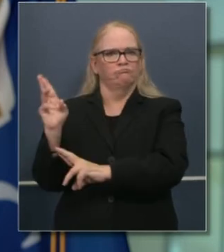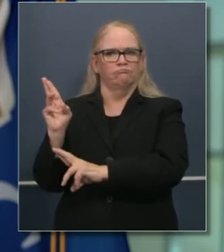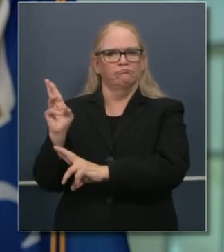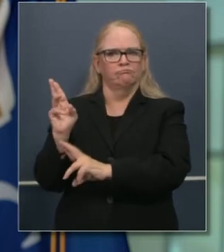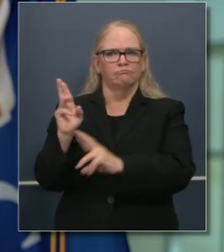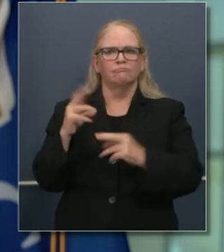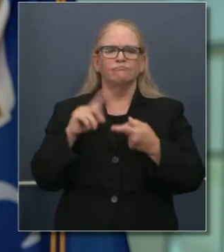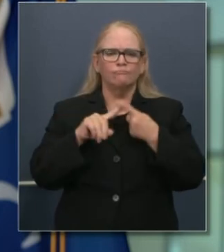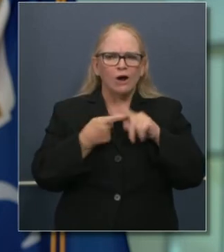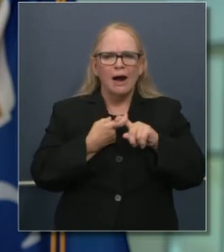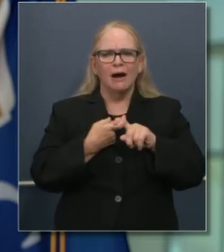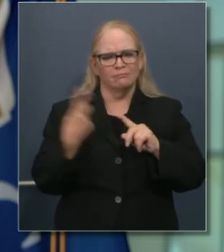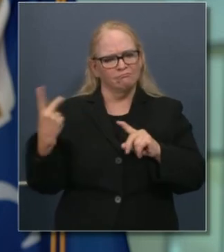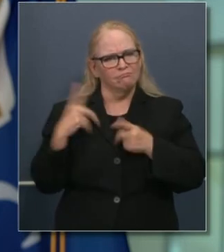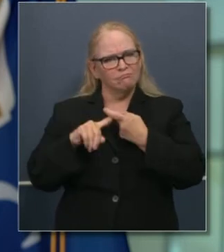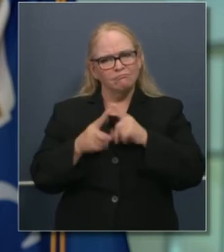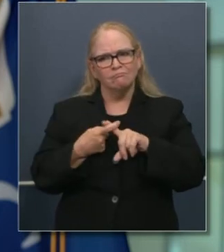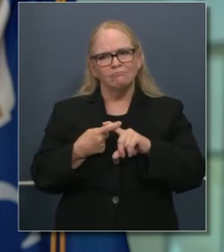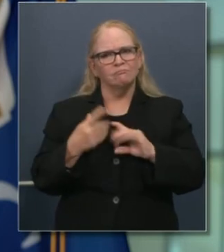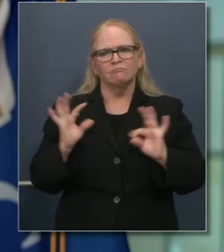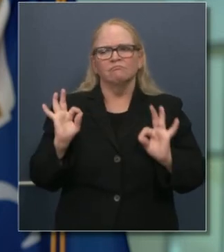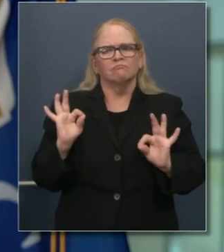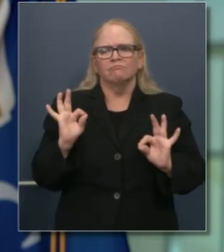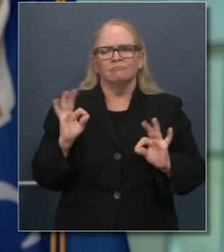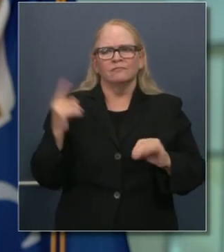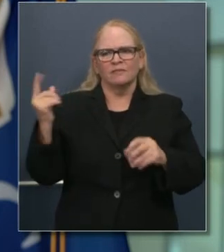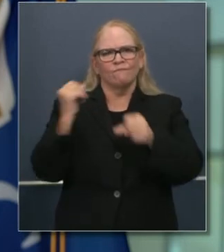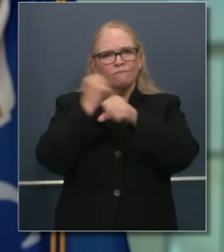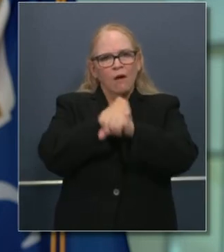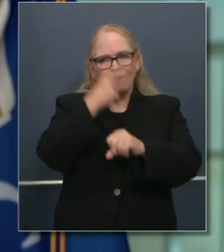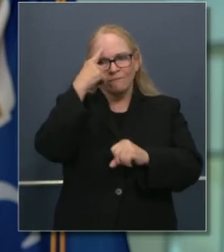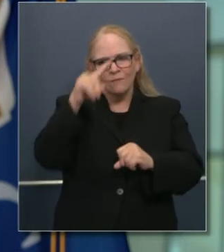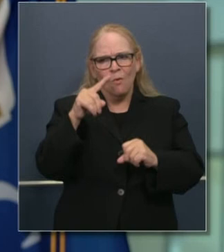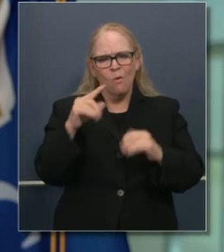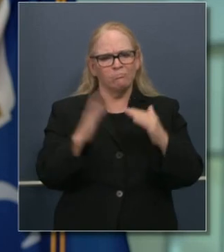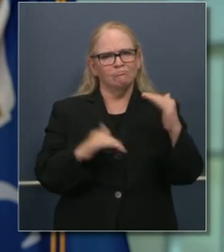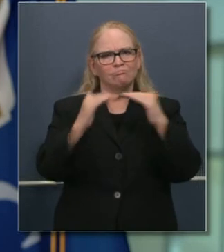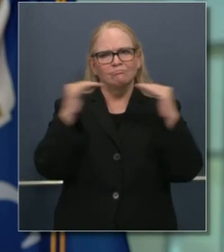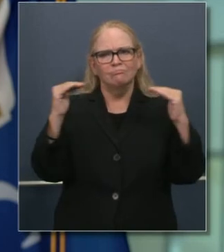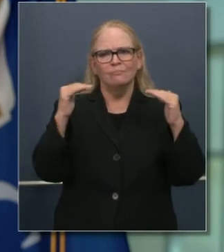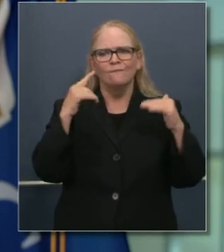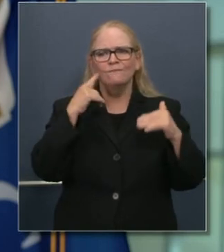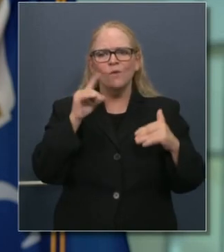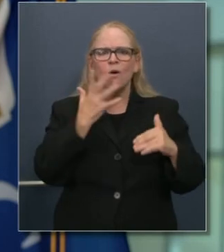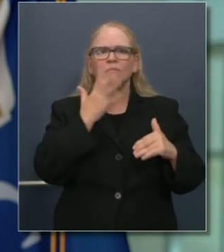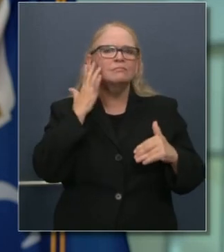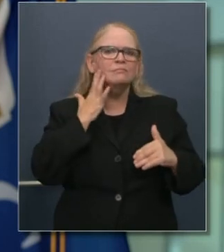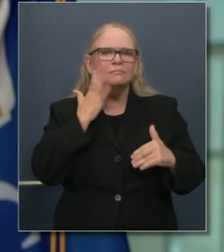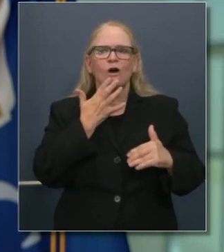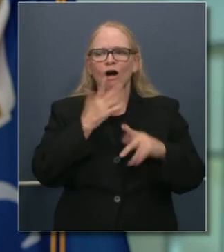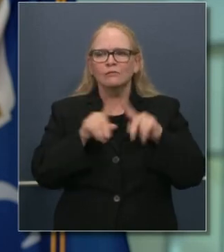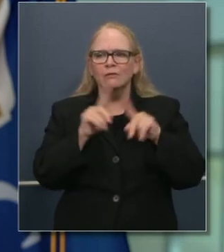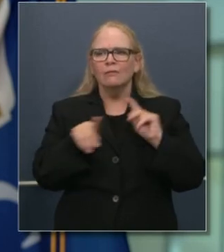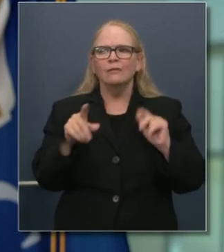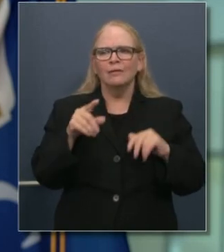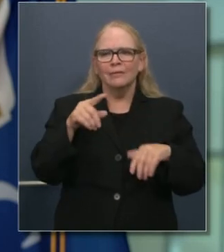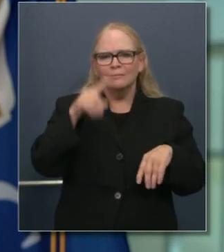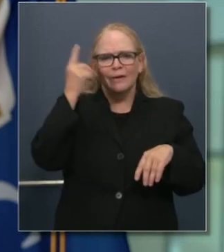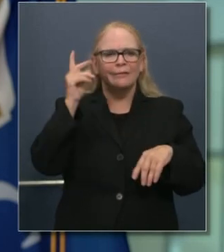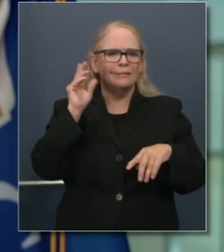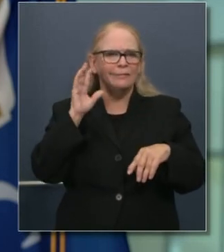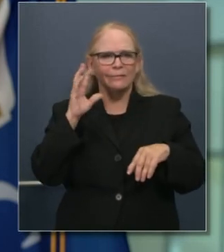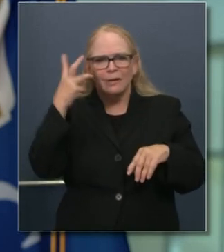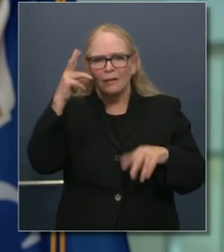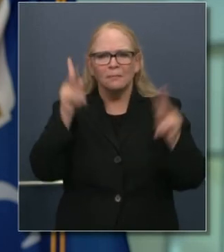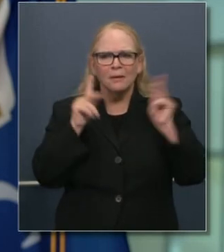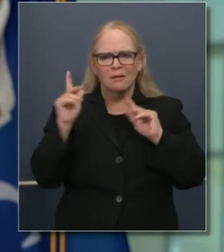una amistad, a quien respeto. Era una paladín de la salubridad.